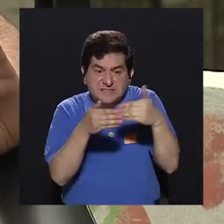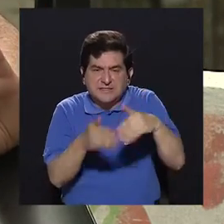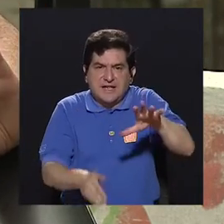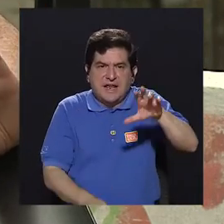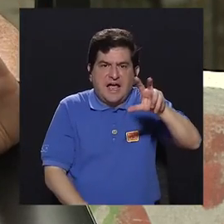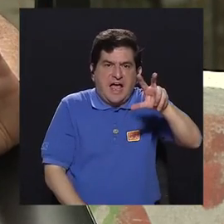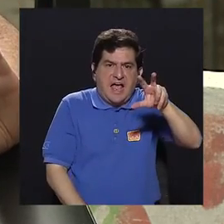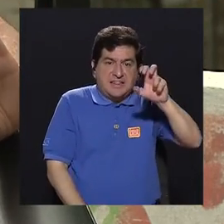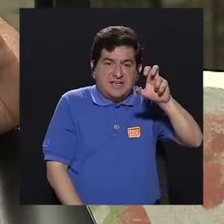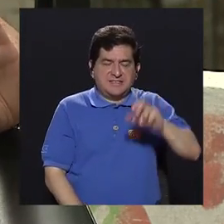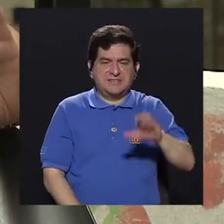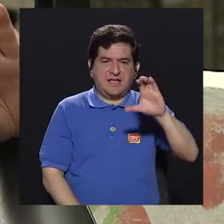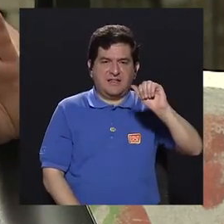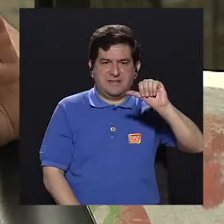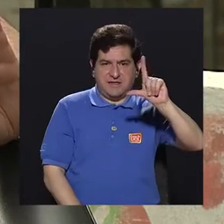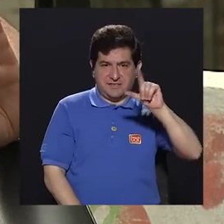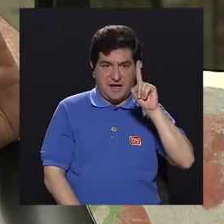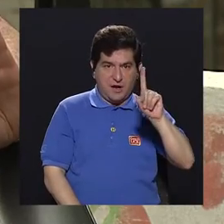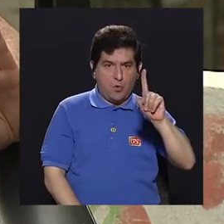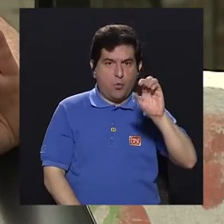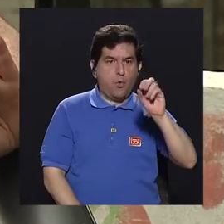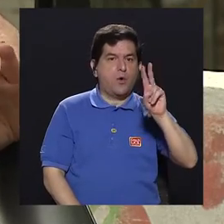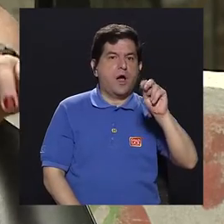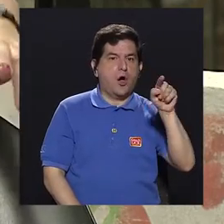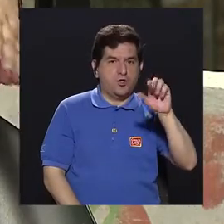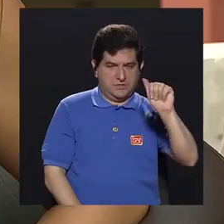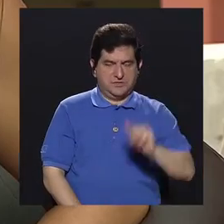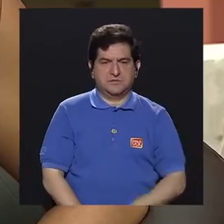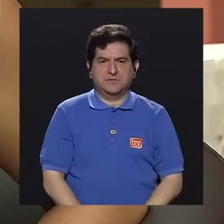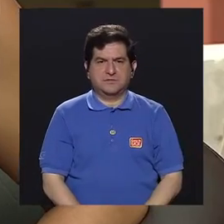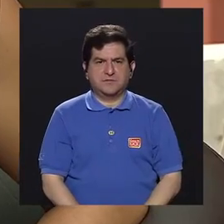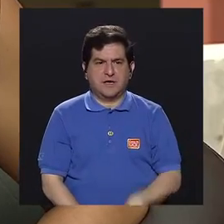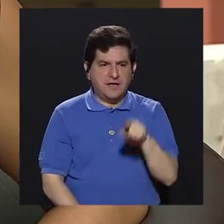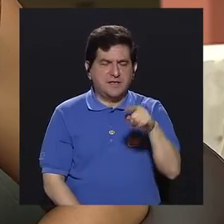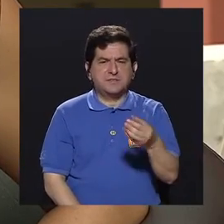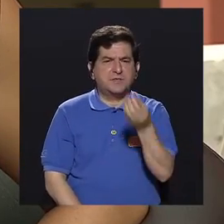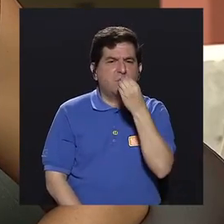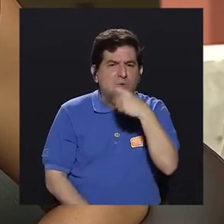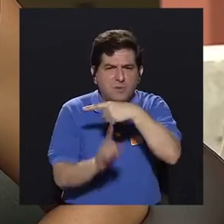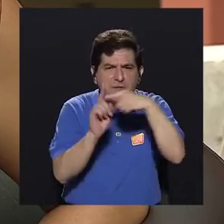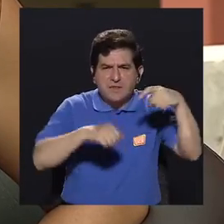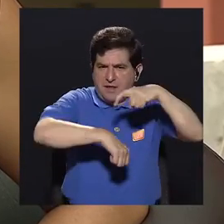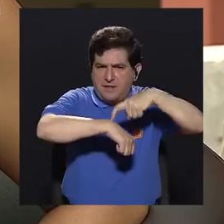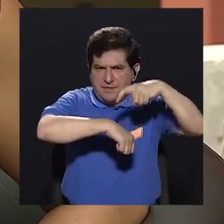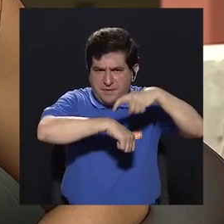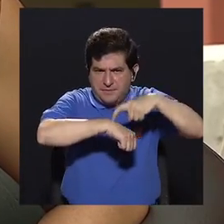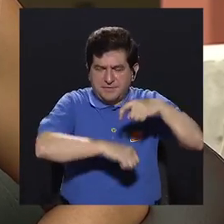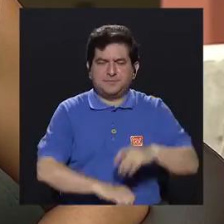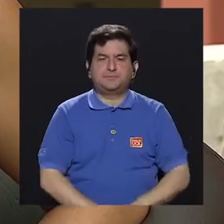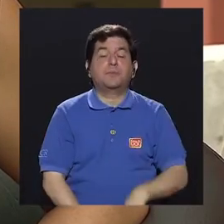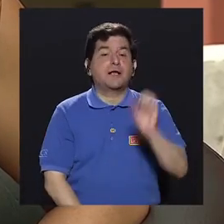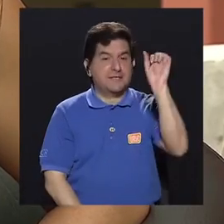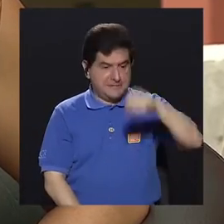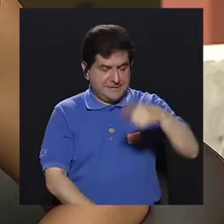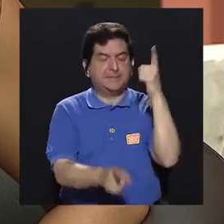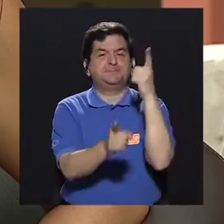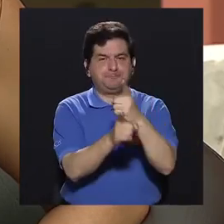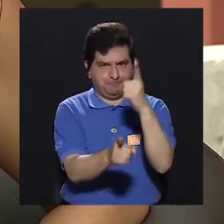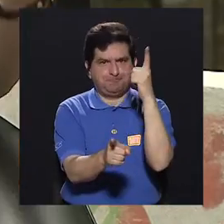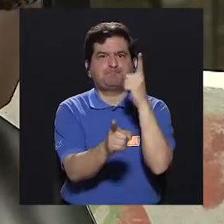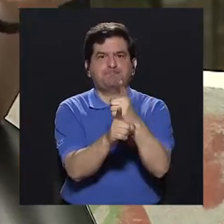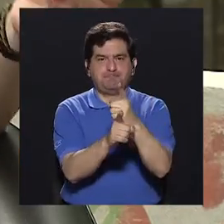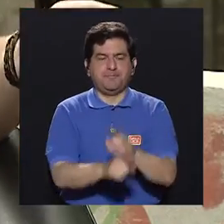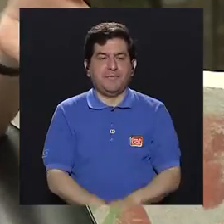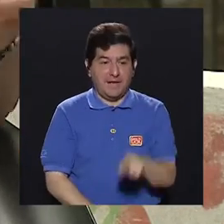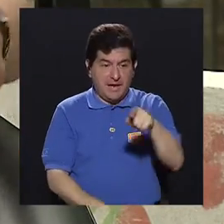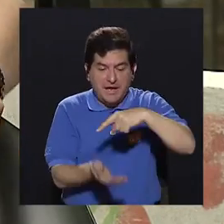a las 300 calorías esa onza, ¿verdad? ¿Viene a ser como una merienda? Viene a ser como... Sí, exactamente,